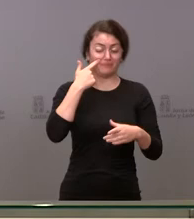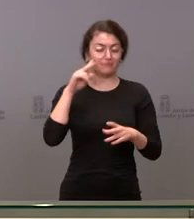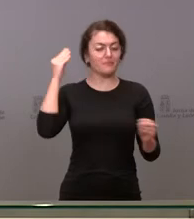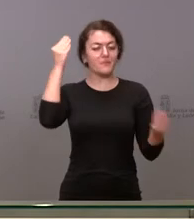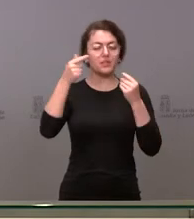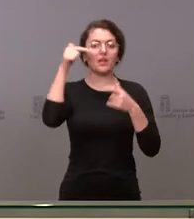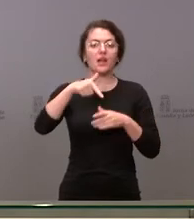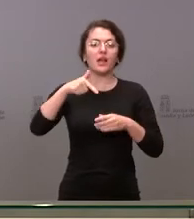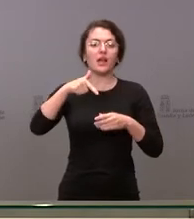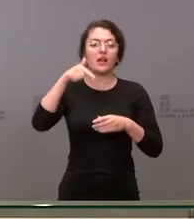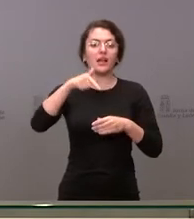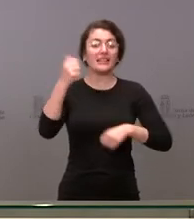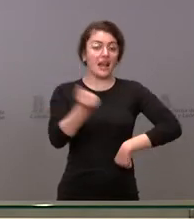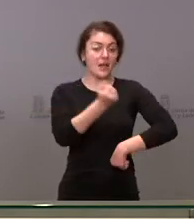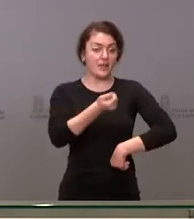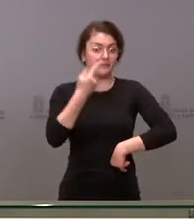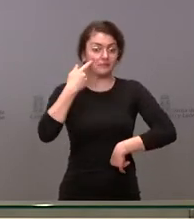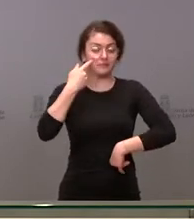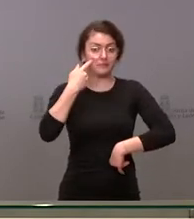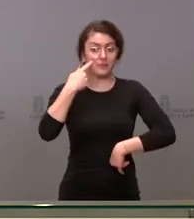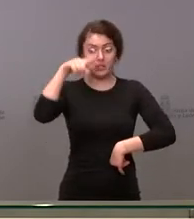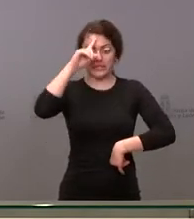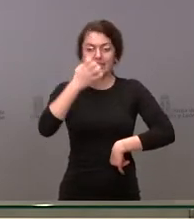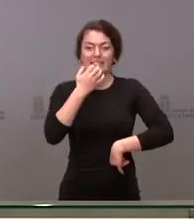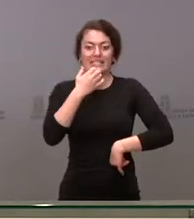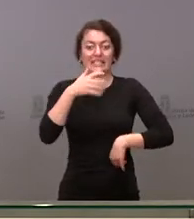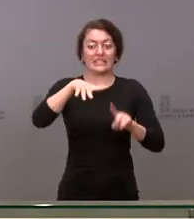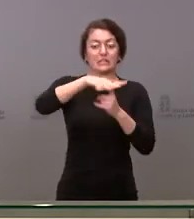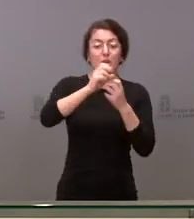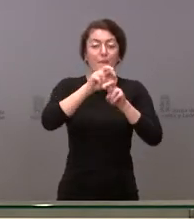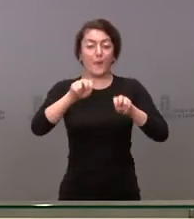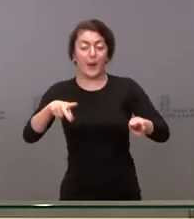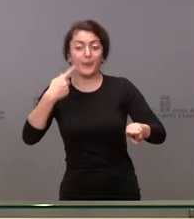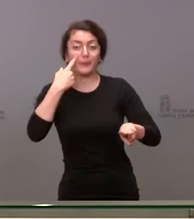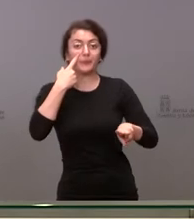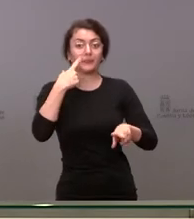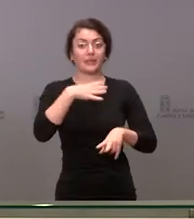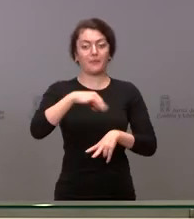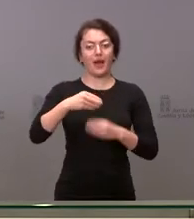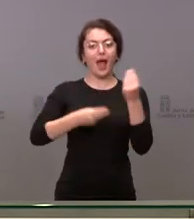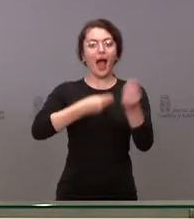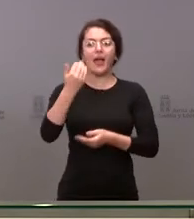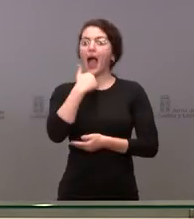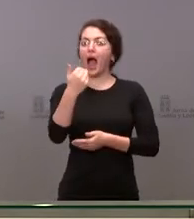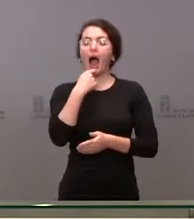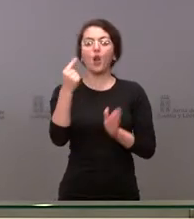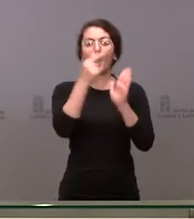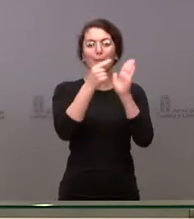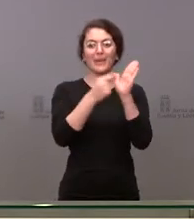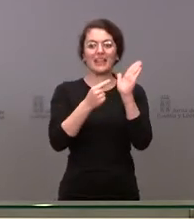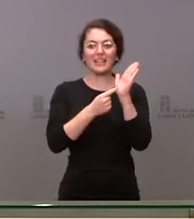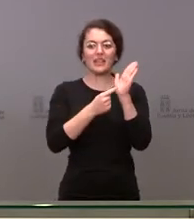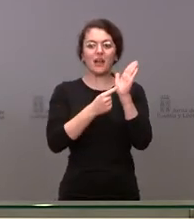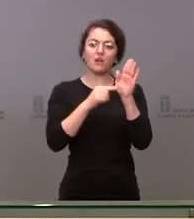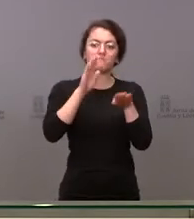¿Que habría, si la cosa se complica, la posibilidad de implementar alguna medida restrictiva? ¿Lo están